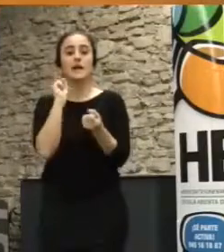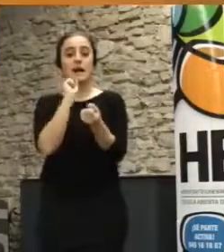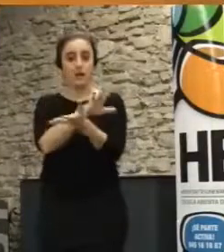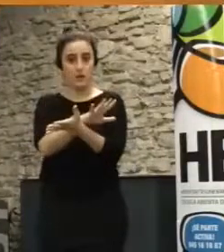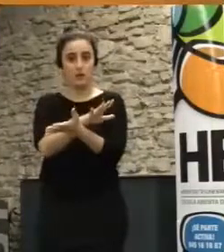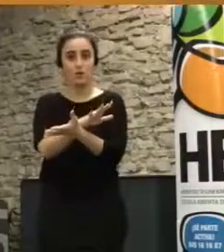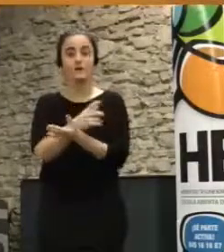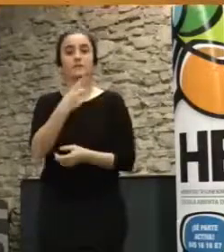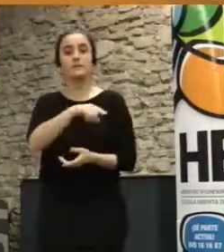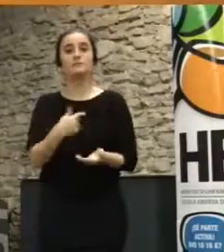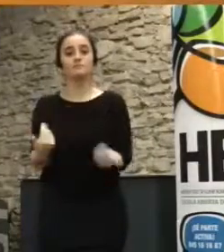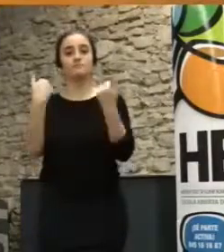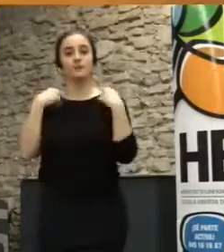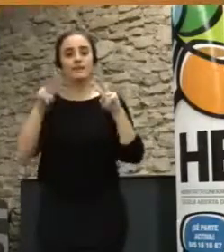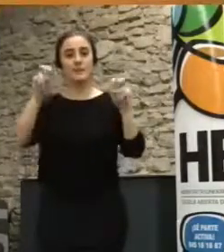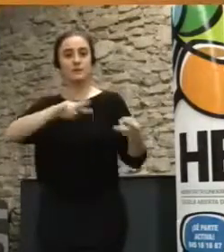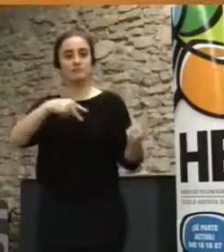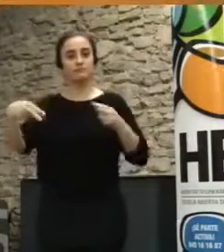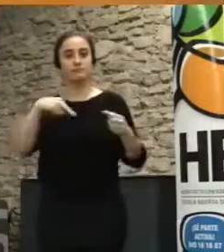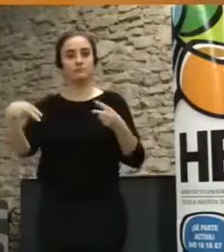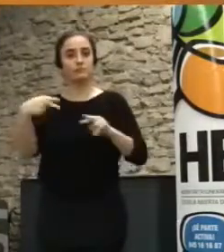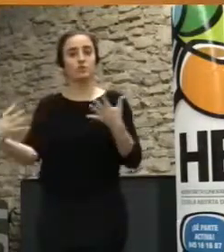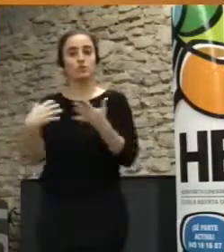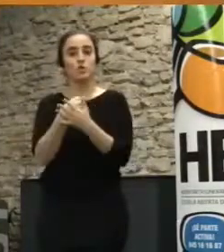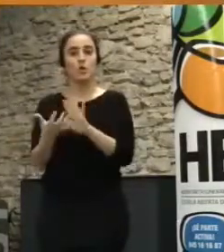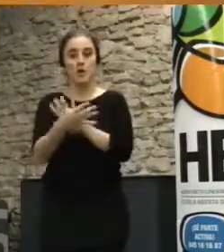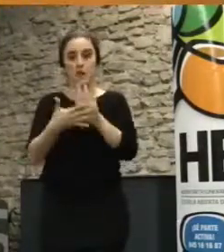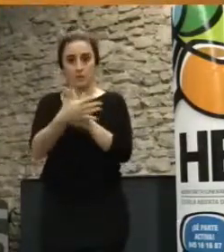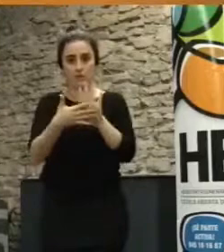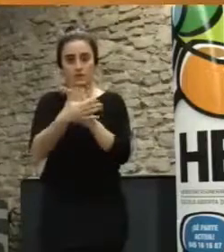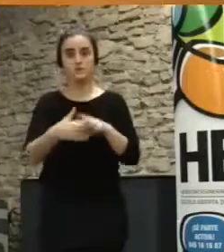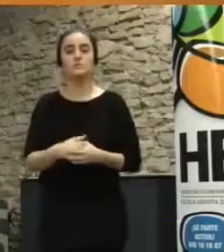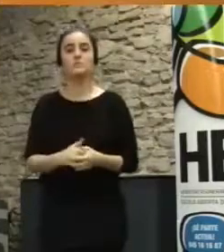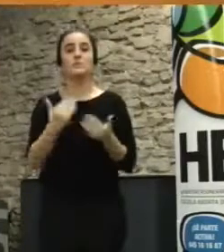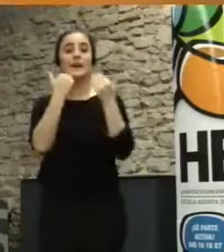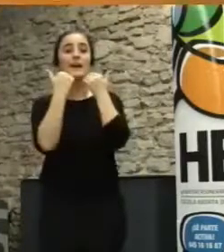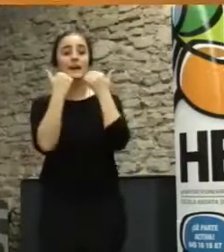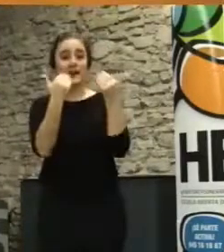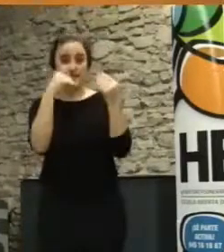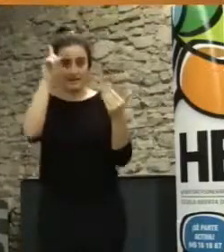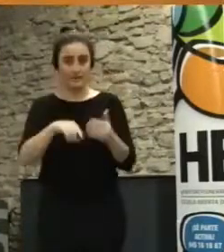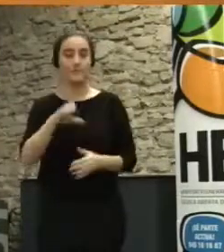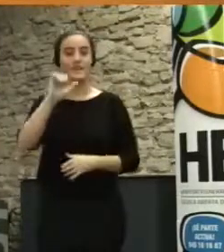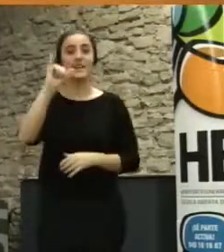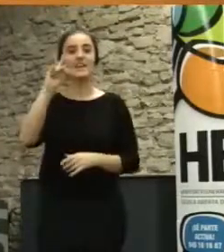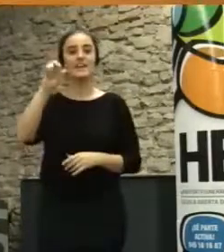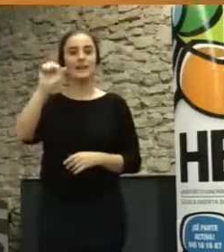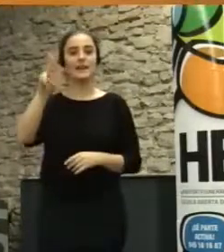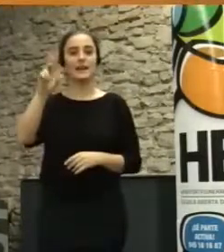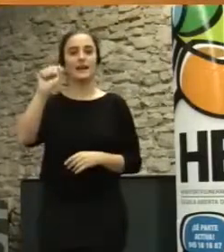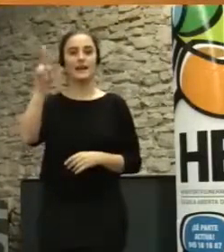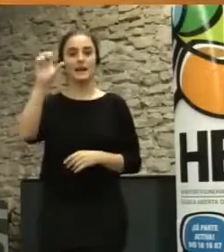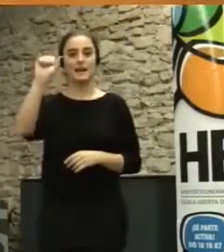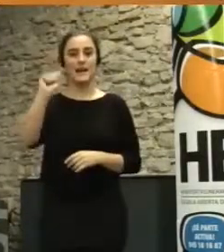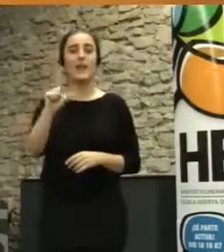Gorrak que se ocupan de traducir todas las intervenciones a la lengua de signos. Muchas gracias también a Eider Arreal